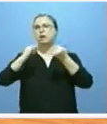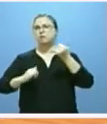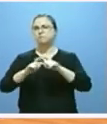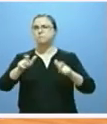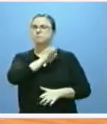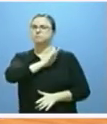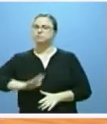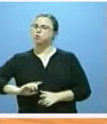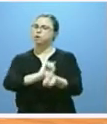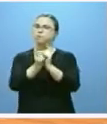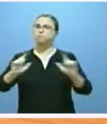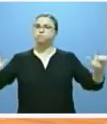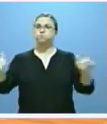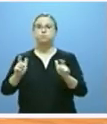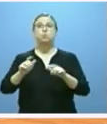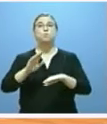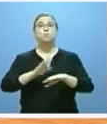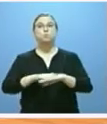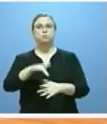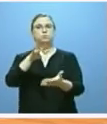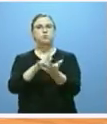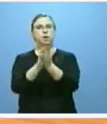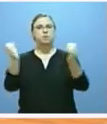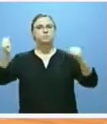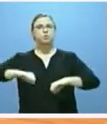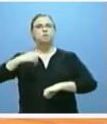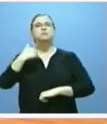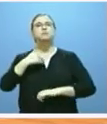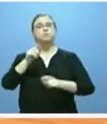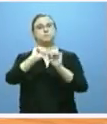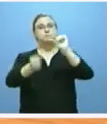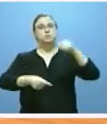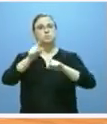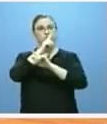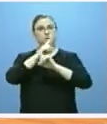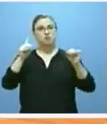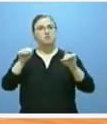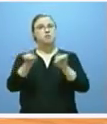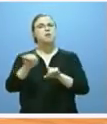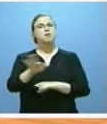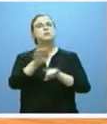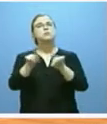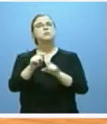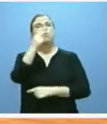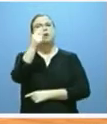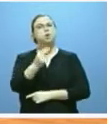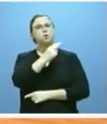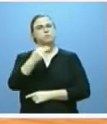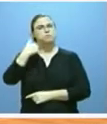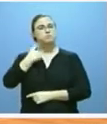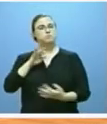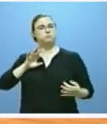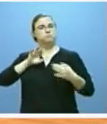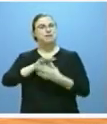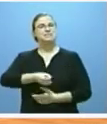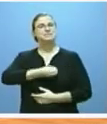base a ello, en base a lo establecido en el presupuesto del Estado para este año y en base a los compromisos que hemos asumido con los sindicatos